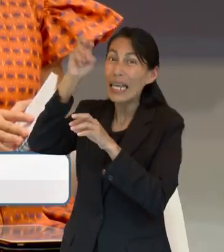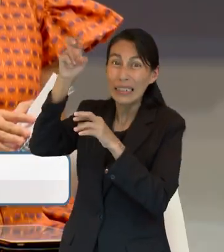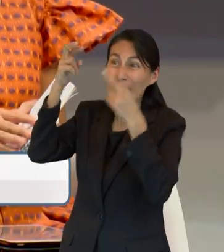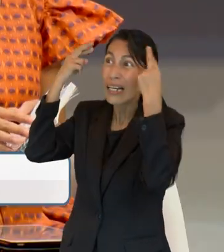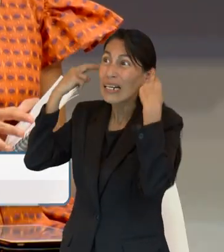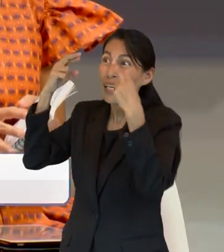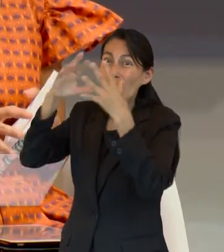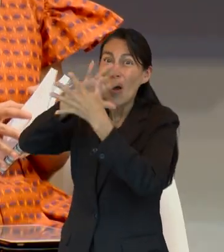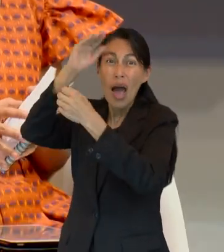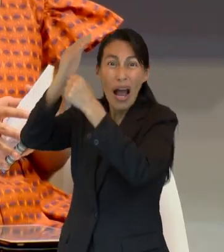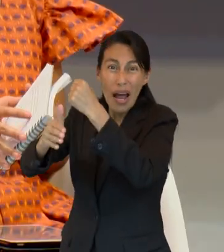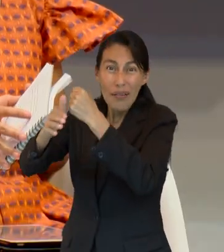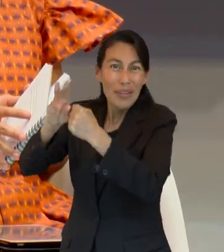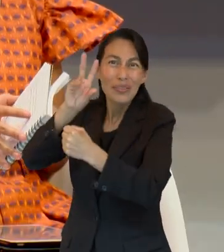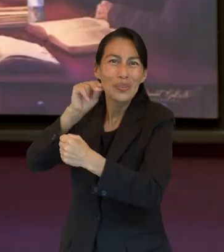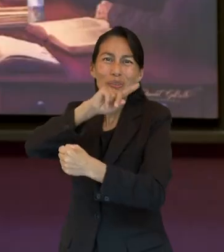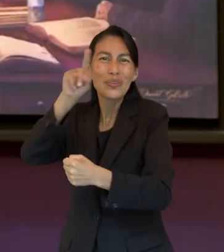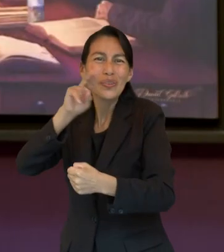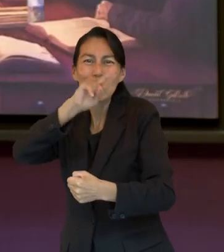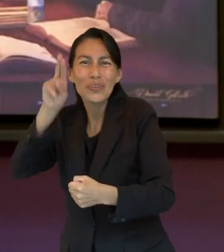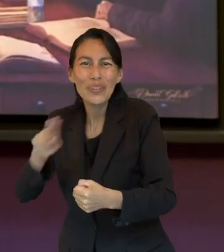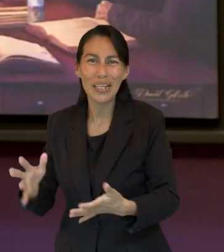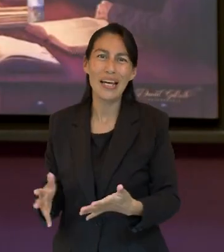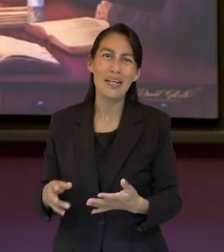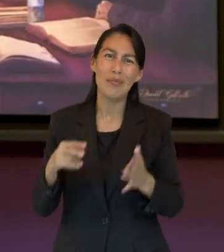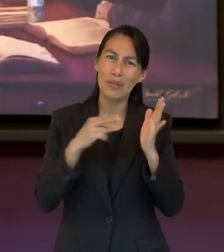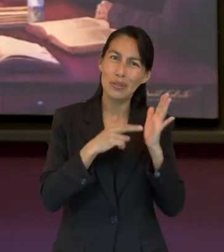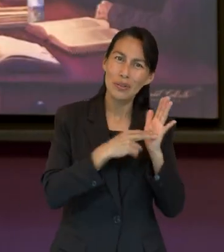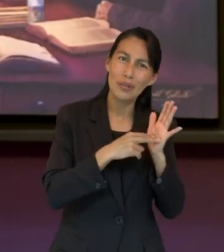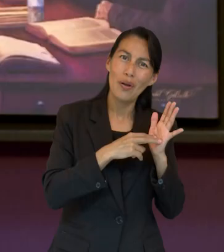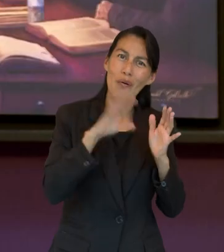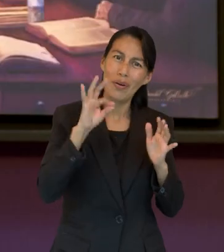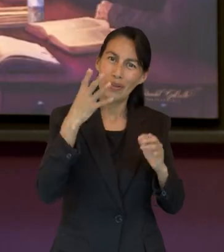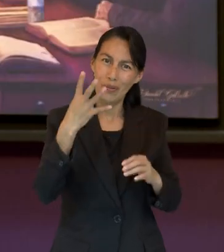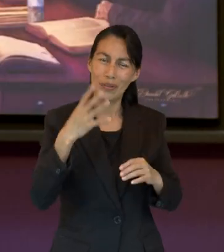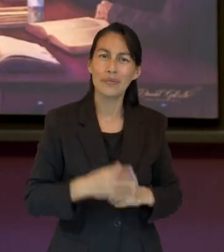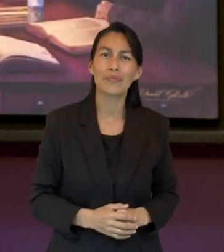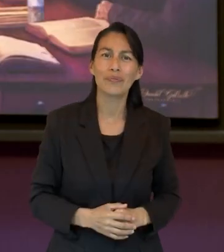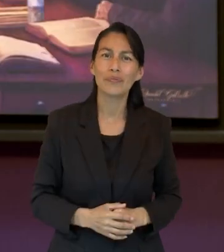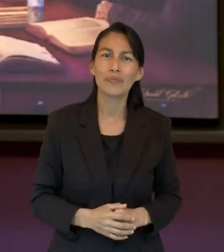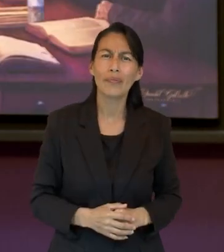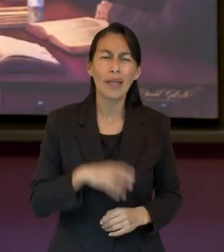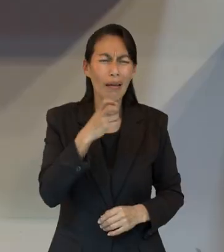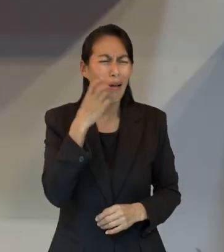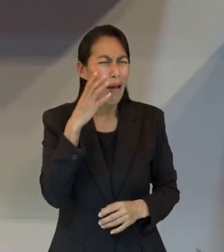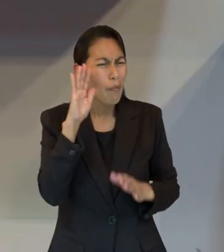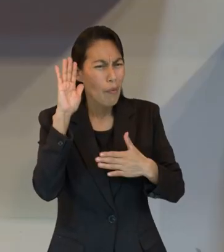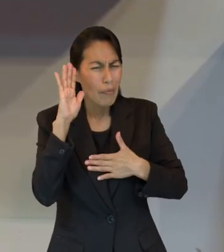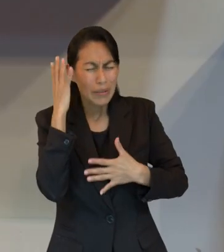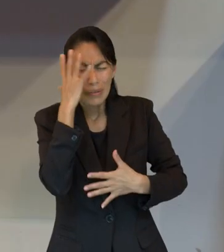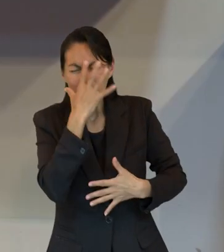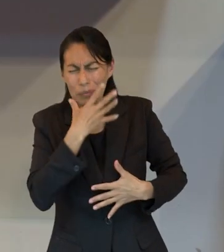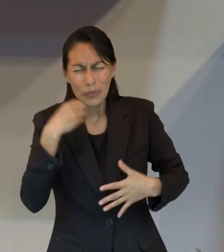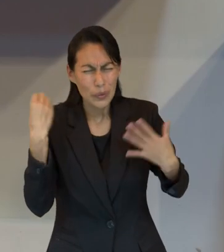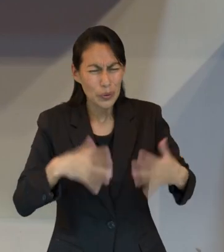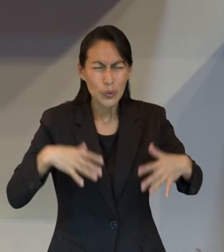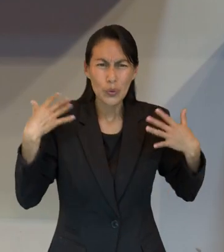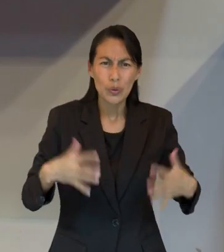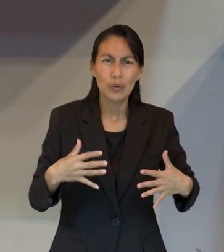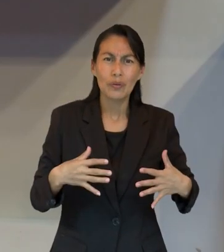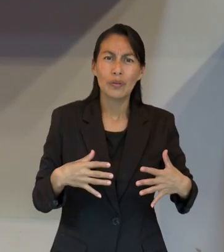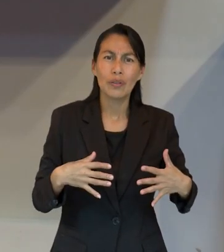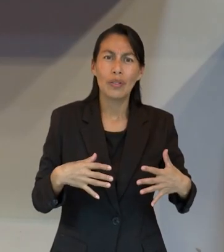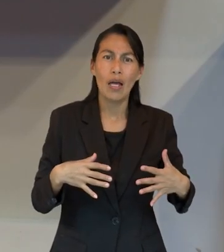destruido. De acuerdo a Daniel capítulo 2, versículo 44. Qué bonita promesa, ¿no? Saber que